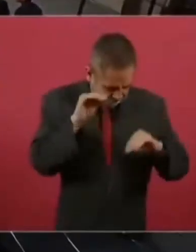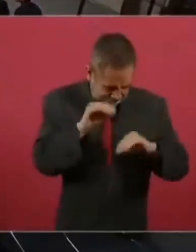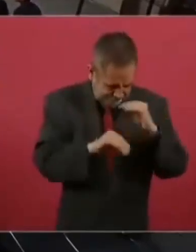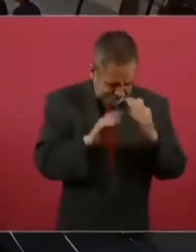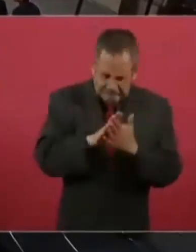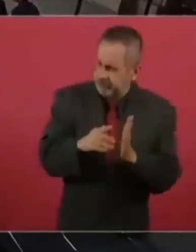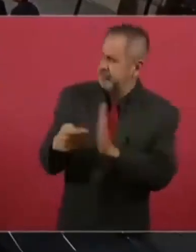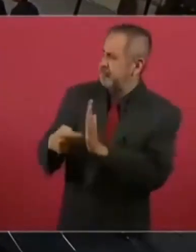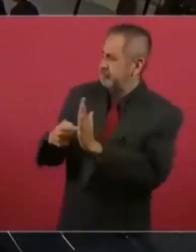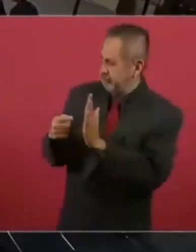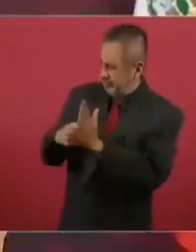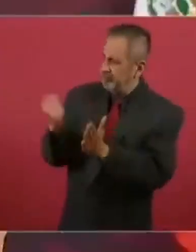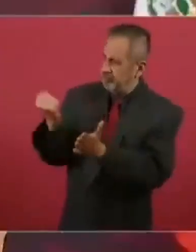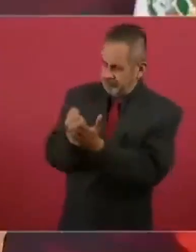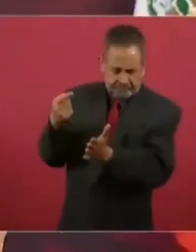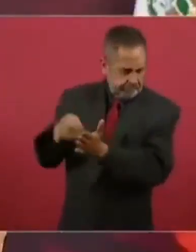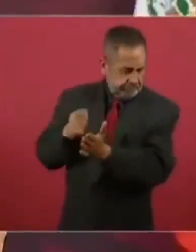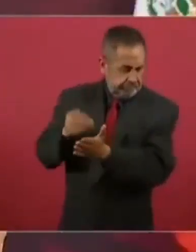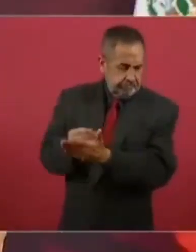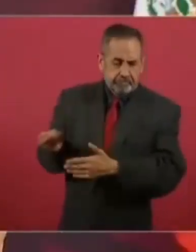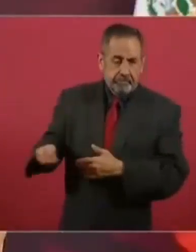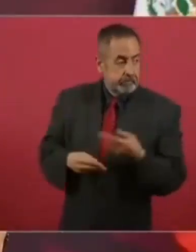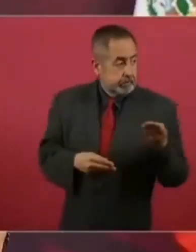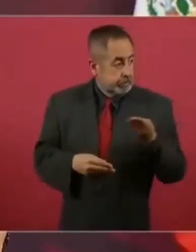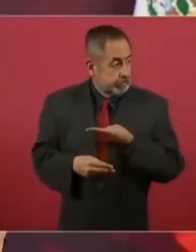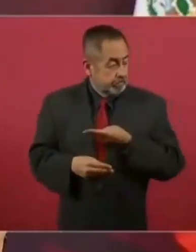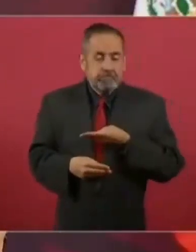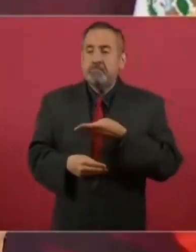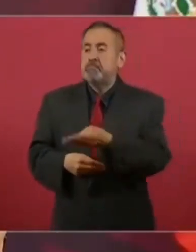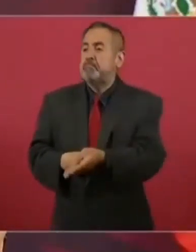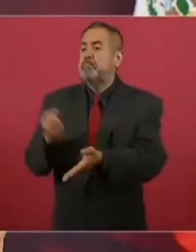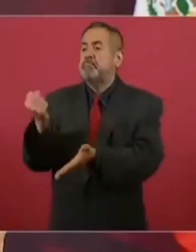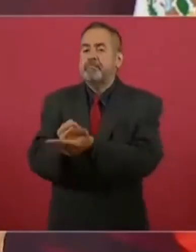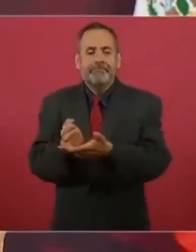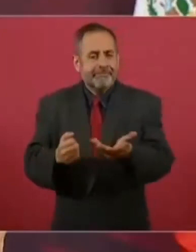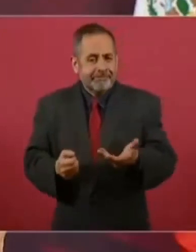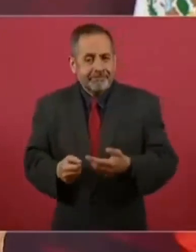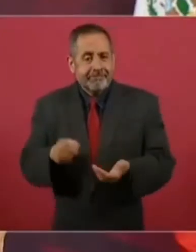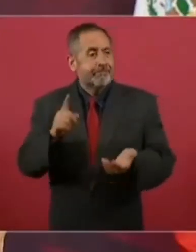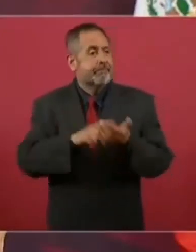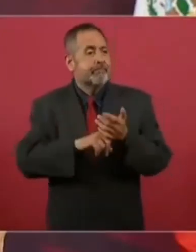y funcionarios de gobiernos extranjeros.